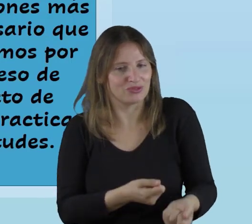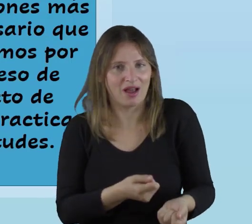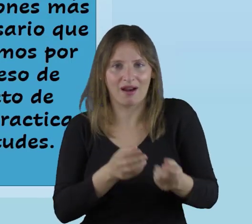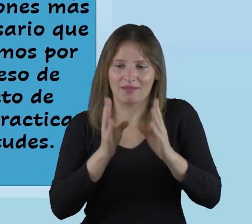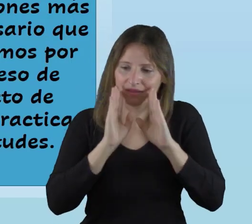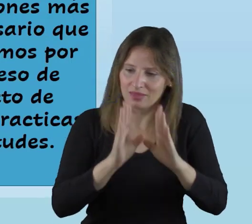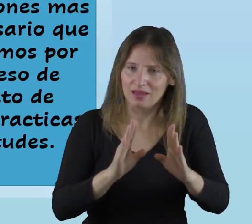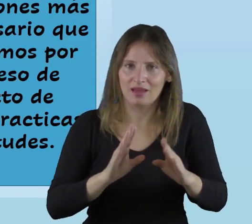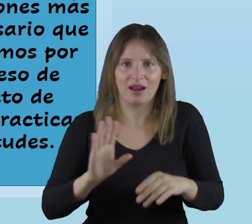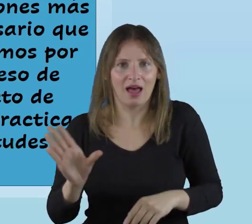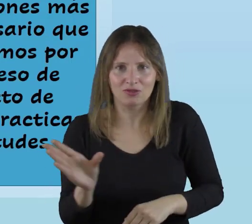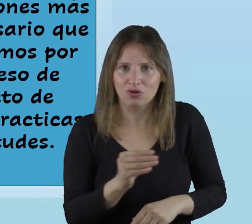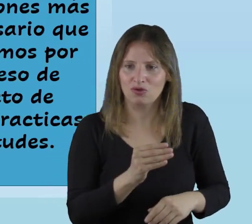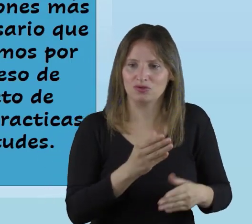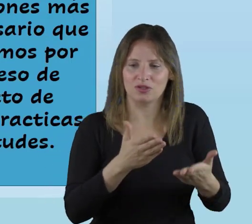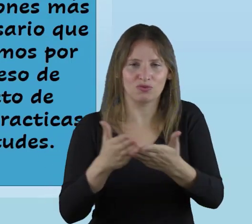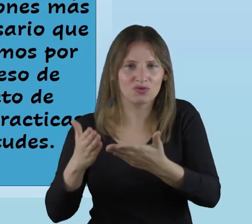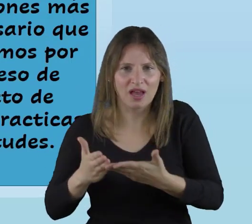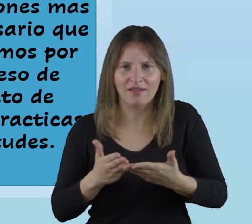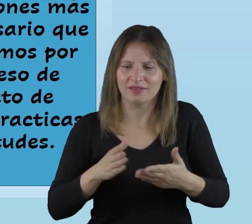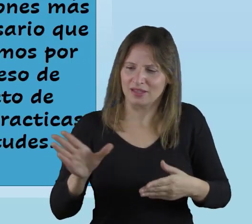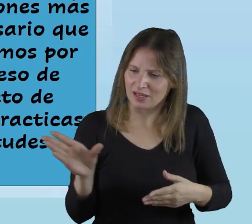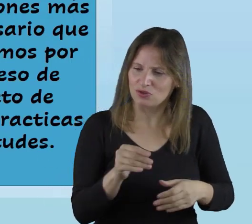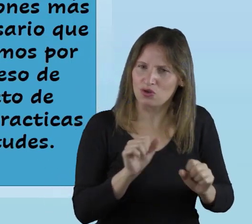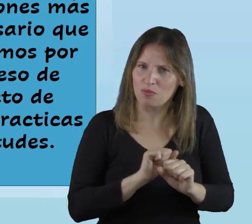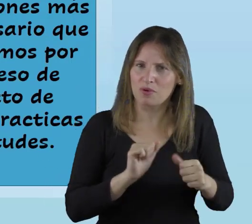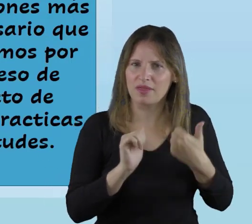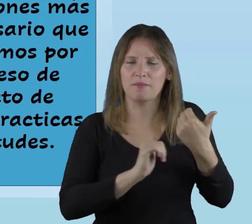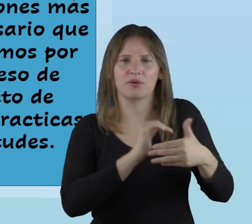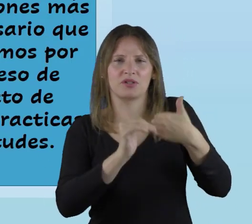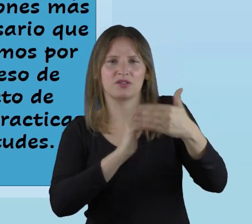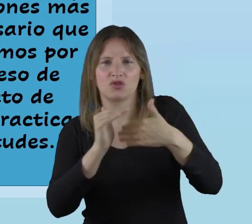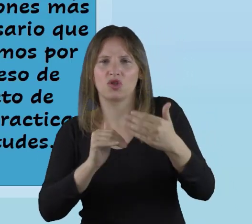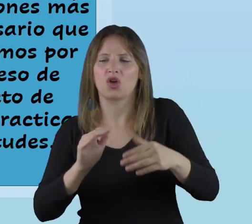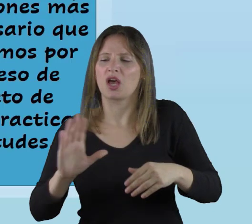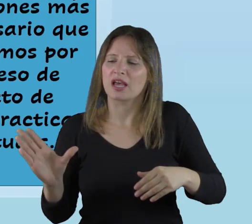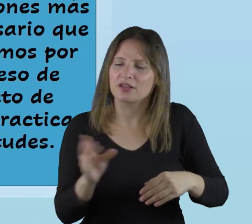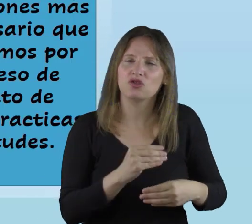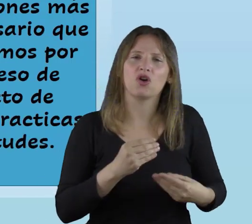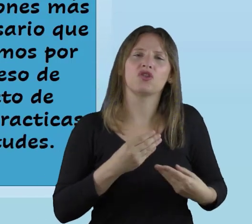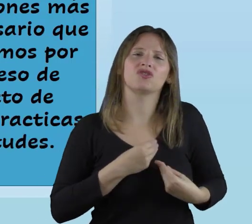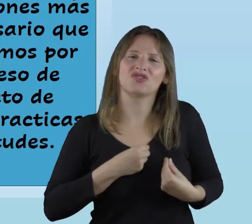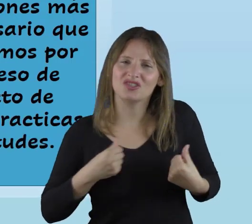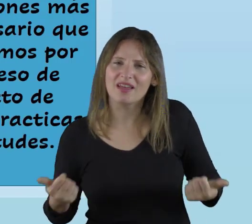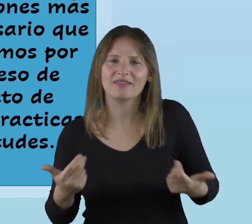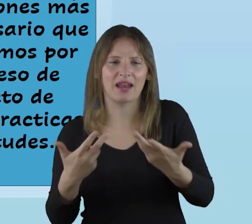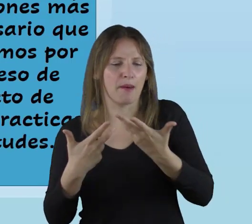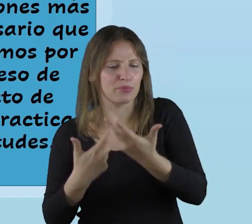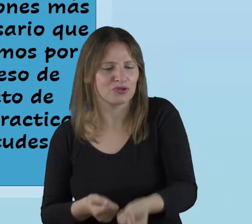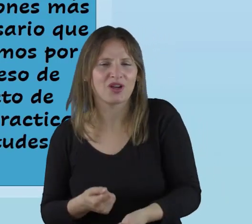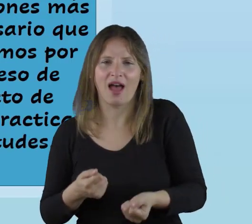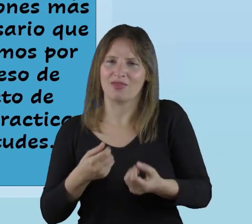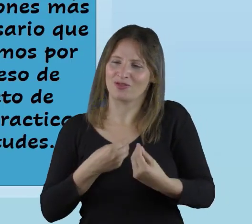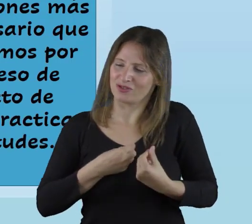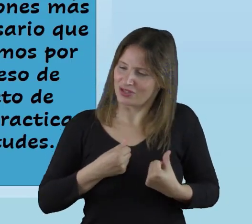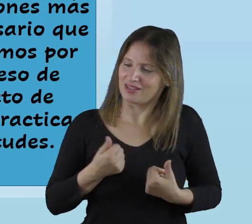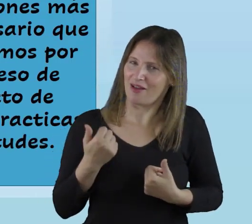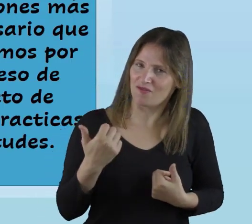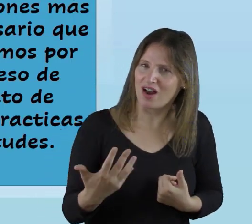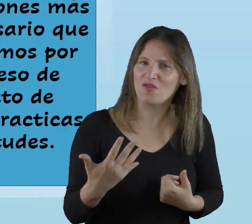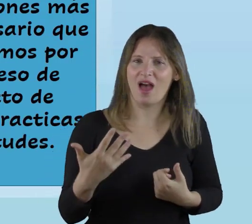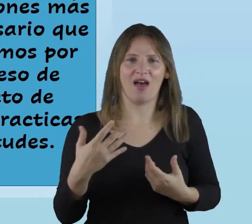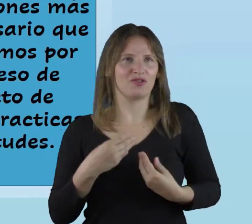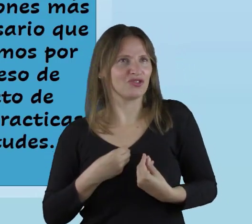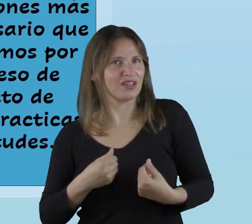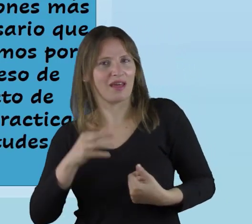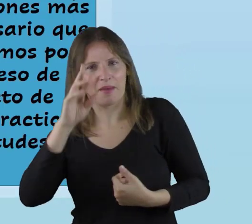para atender a todos mis estudiantes que todos tengan progresos en sus aprendizajes que todos se sientan